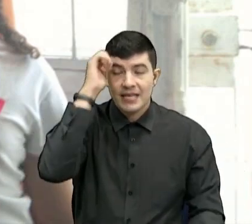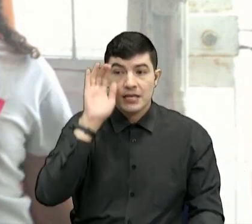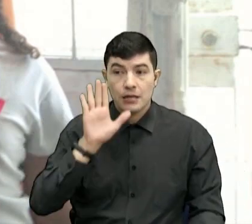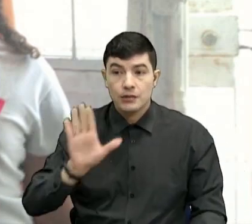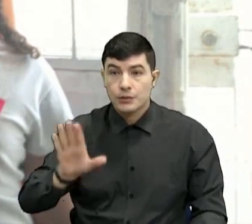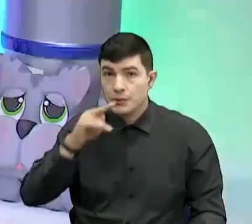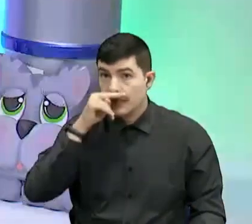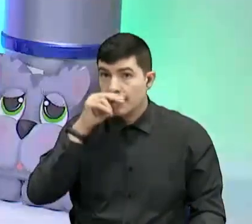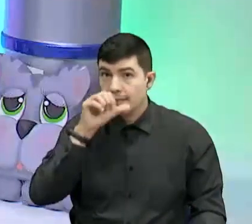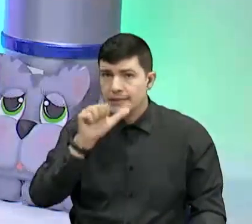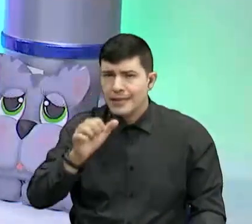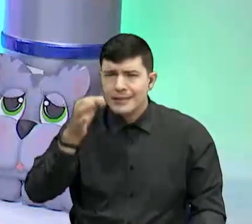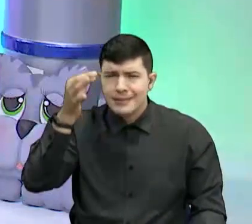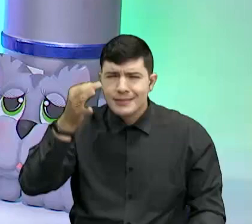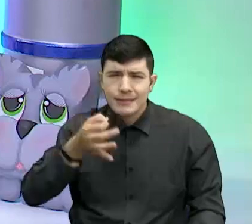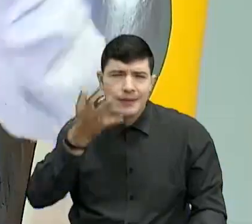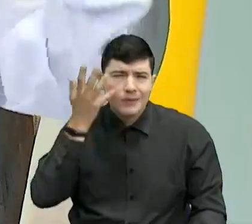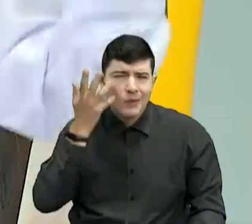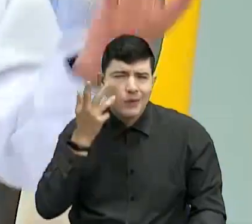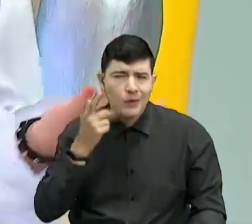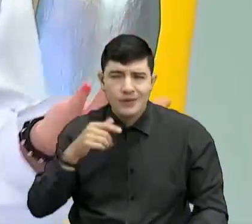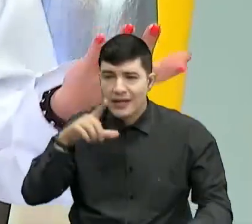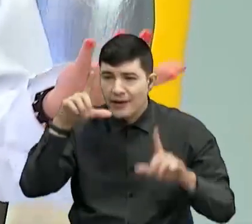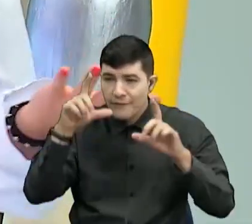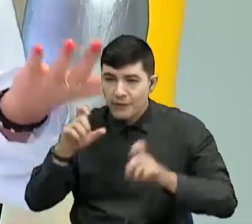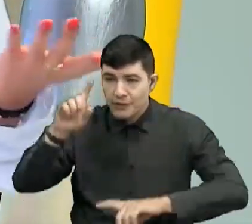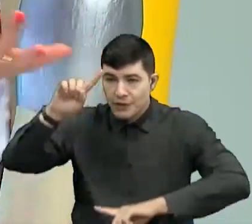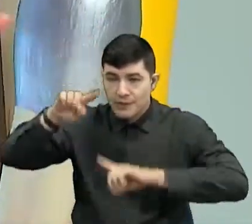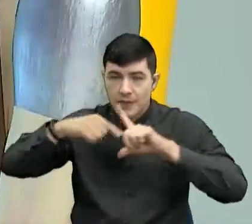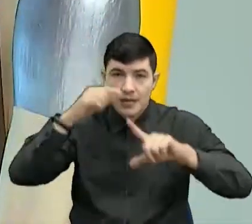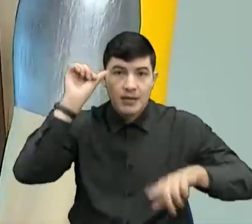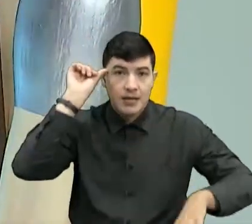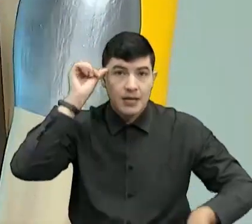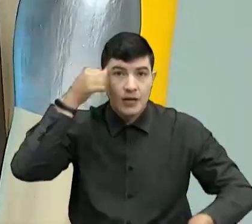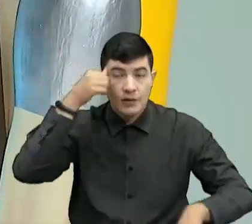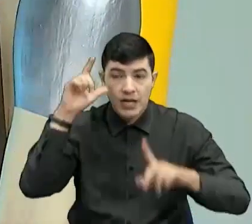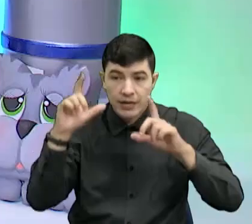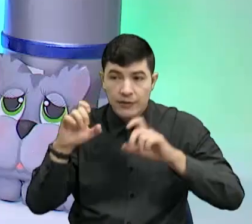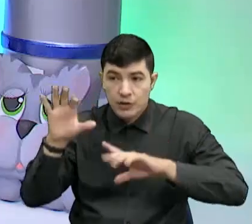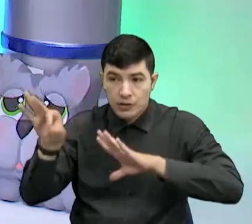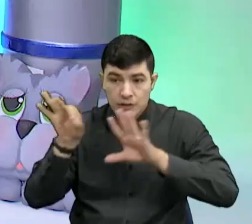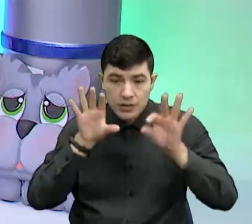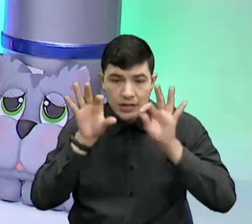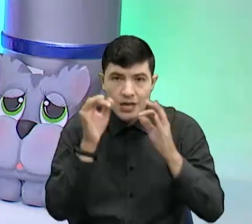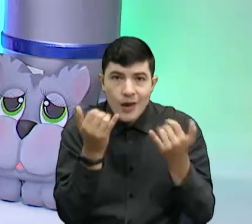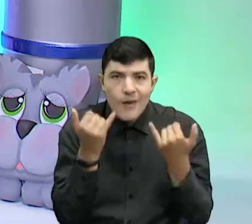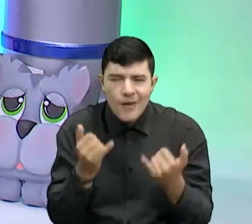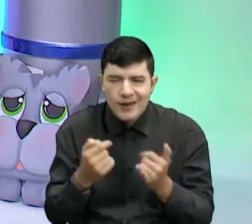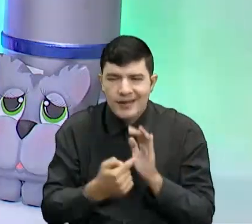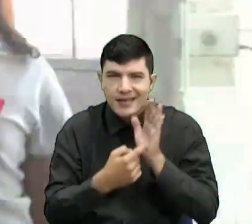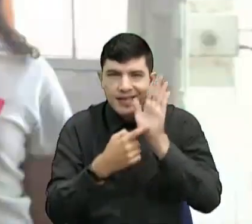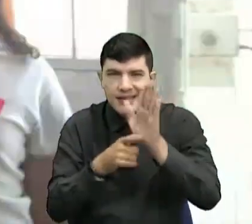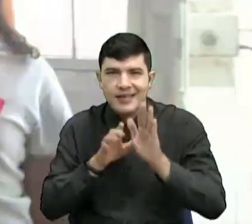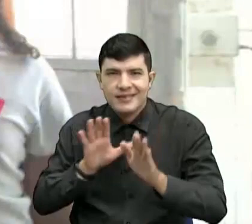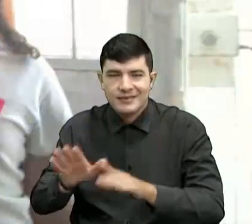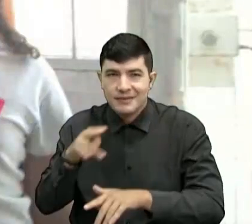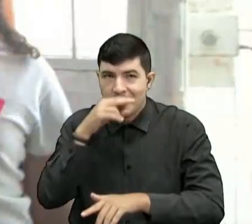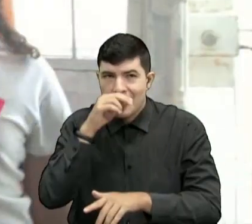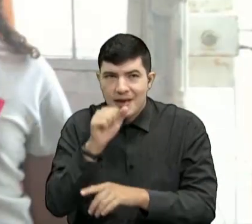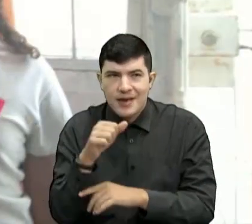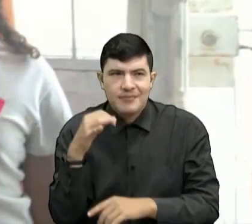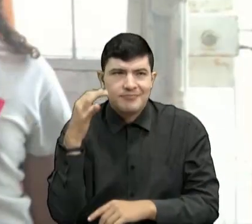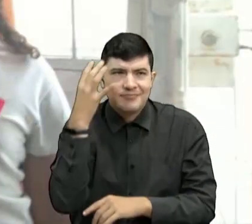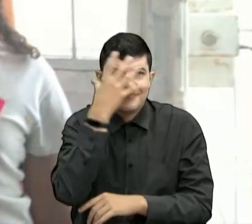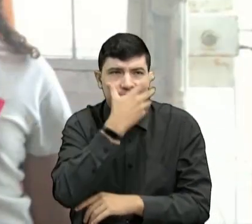de las niñas que nos envía todos los días su fotito. Les recuerdo que las fotos se escogen al azar. Y hoy le correspondió a esta